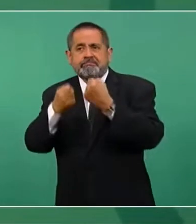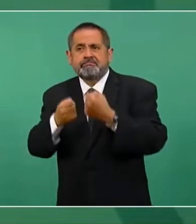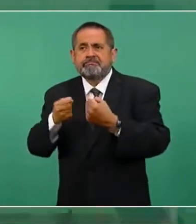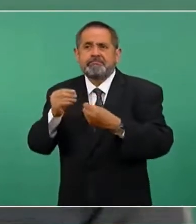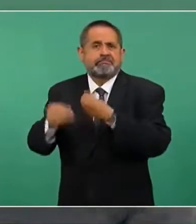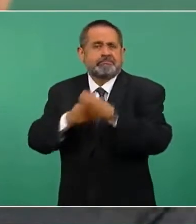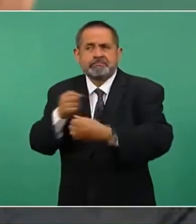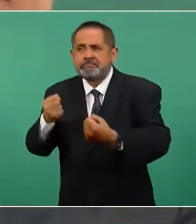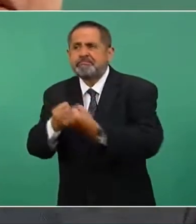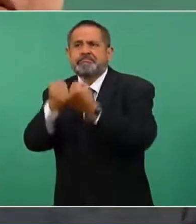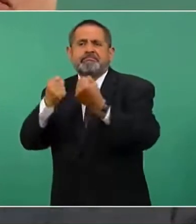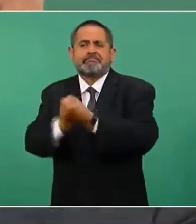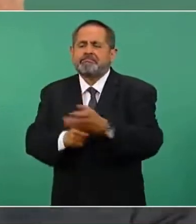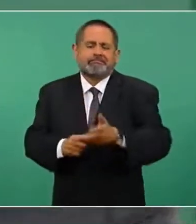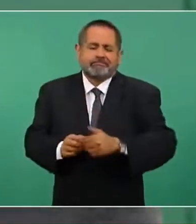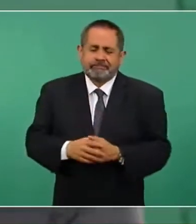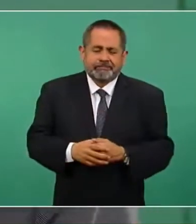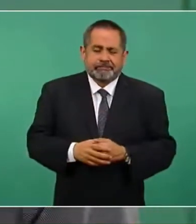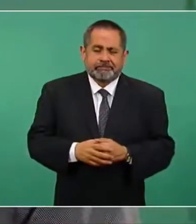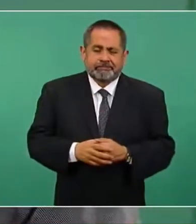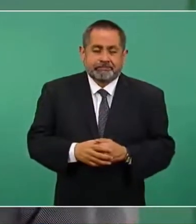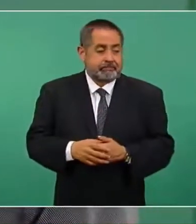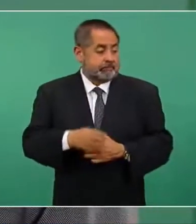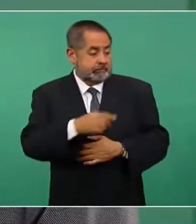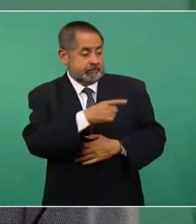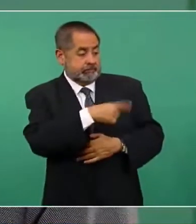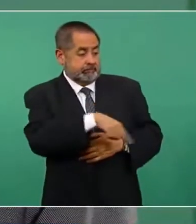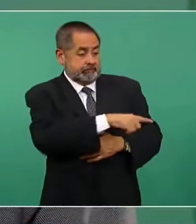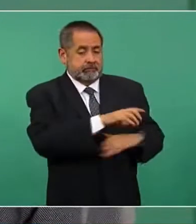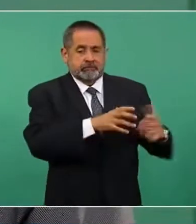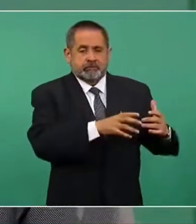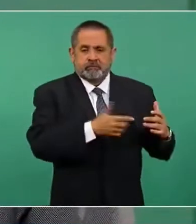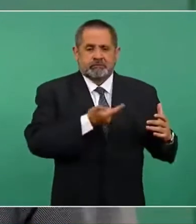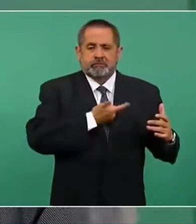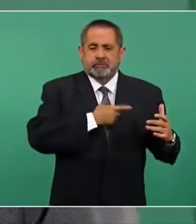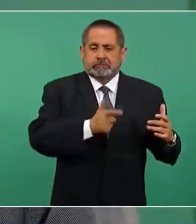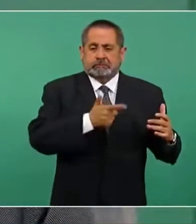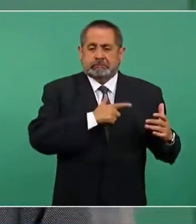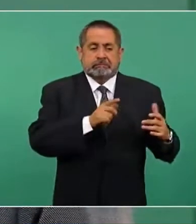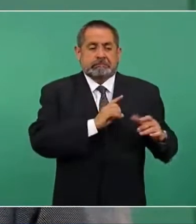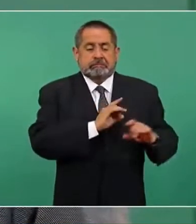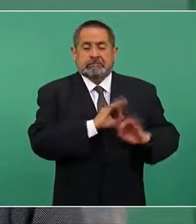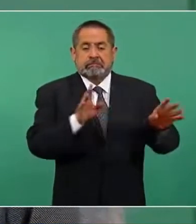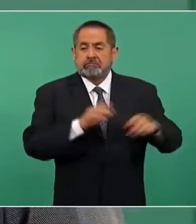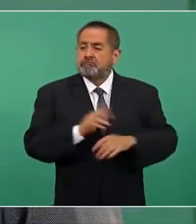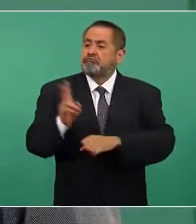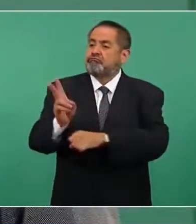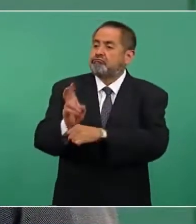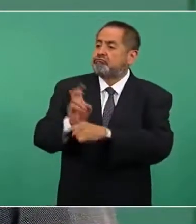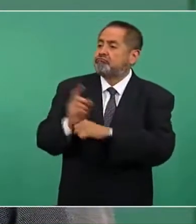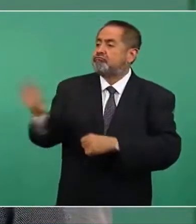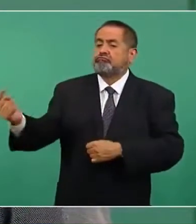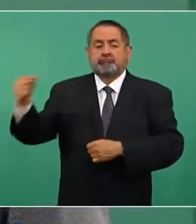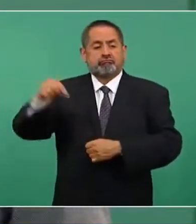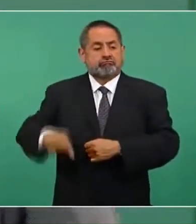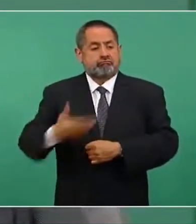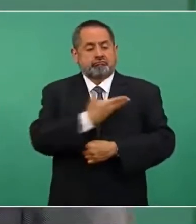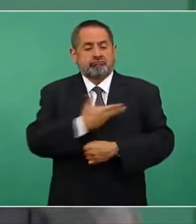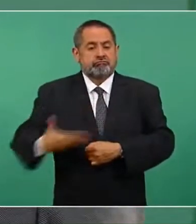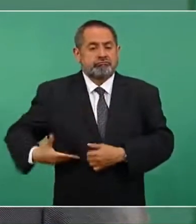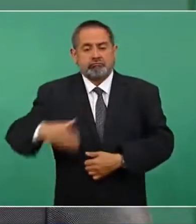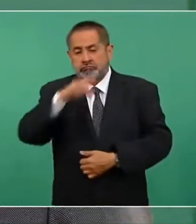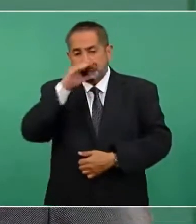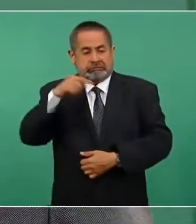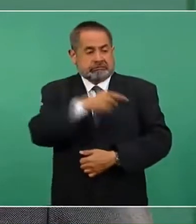¿Qué no les gustó el que se haya invitado al presidente de Cuba?